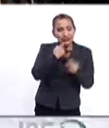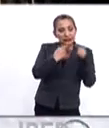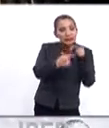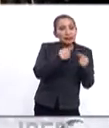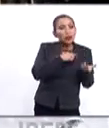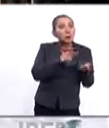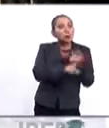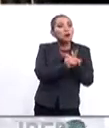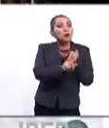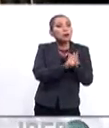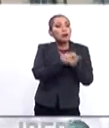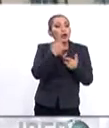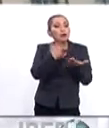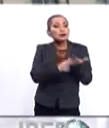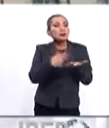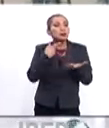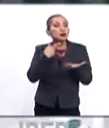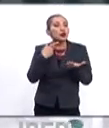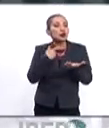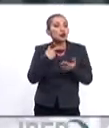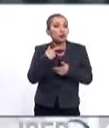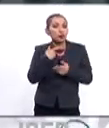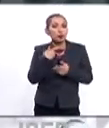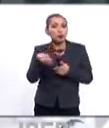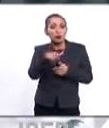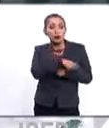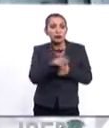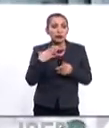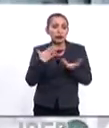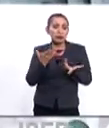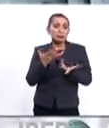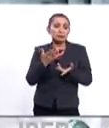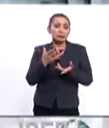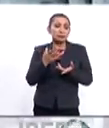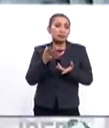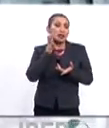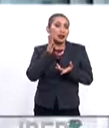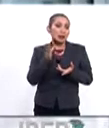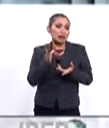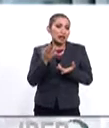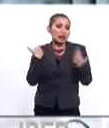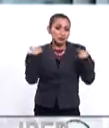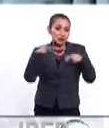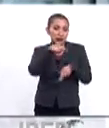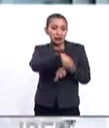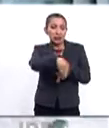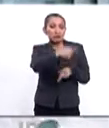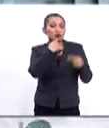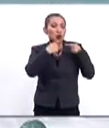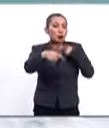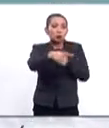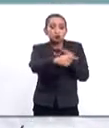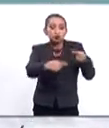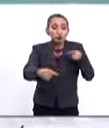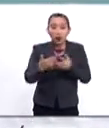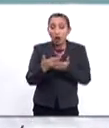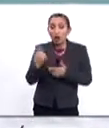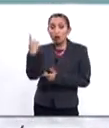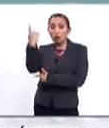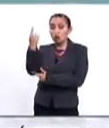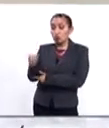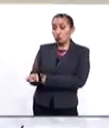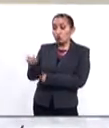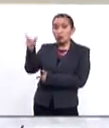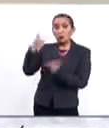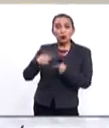problemas de control político dentro del Capitolio, es decir, dentro de la Cámara de Representantes. Aquí se trata de una...